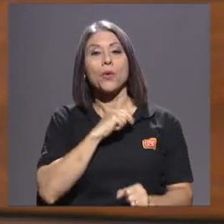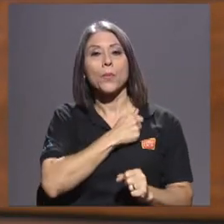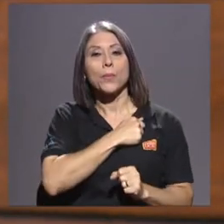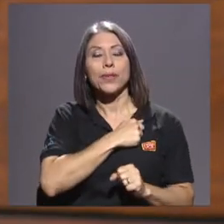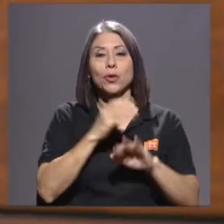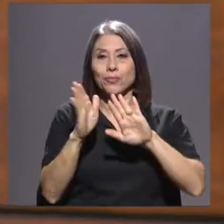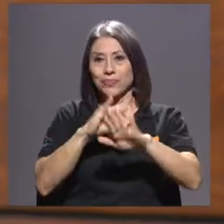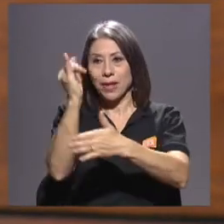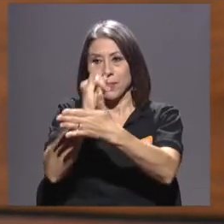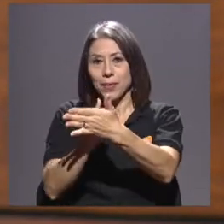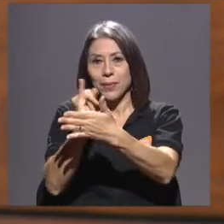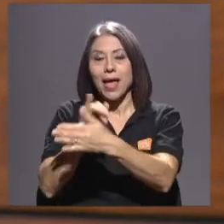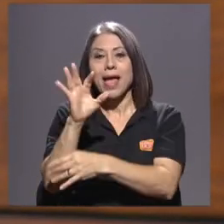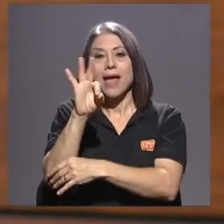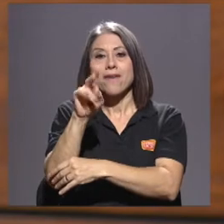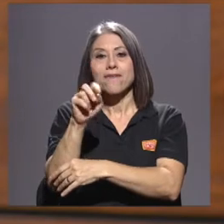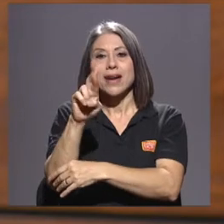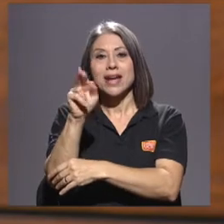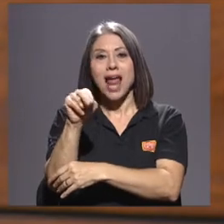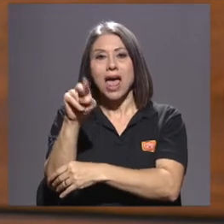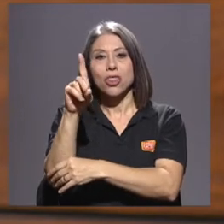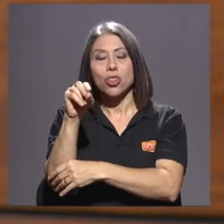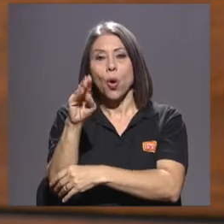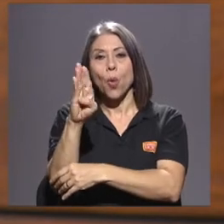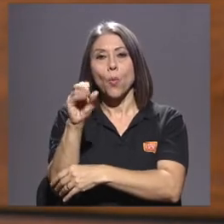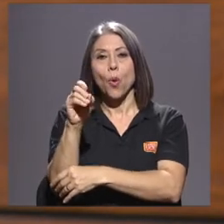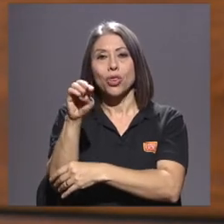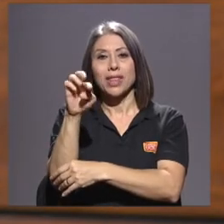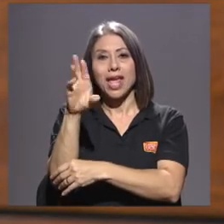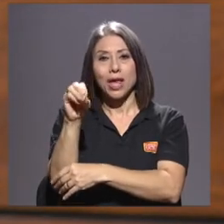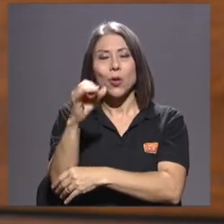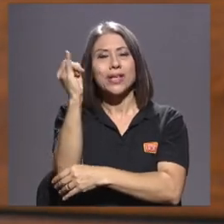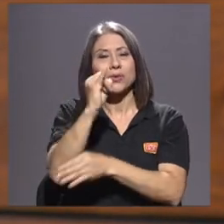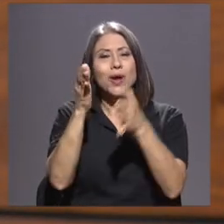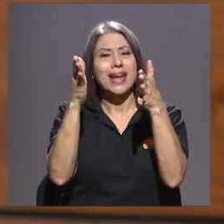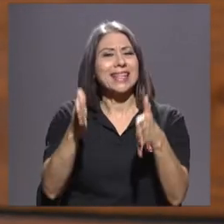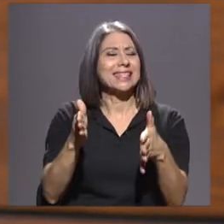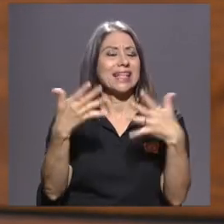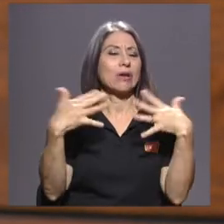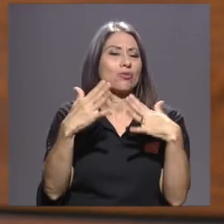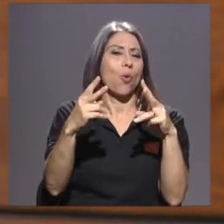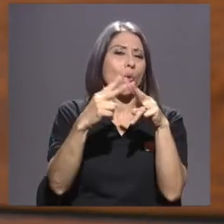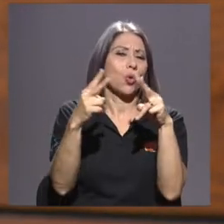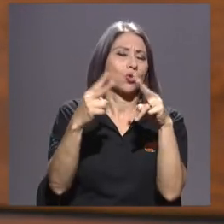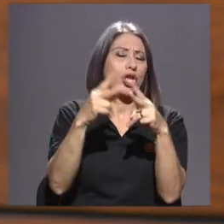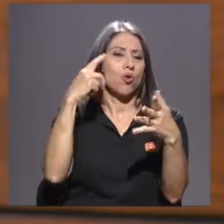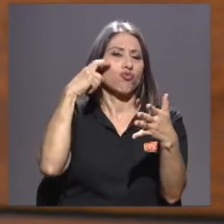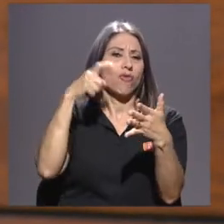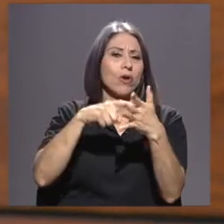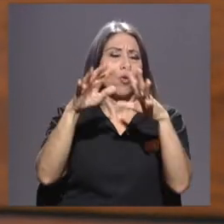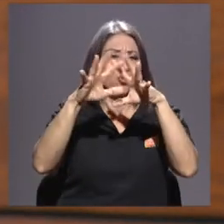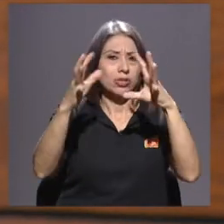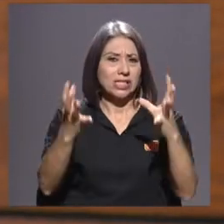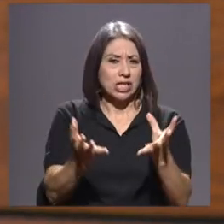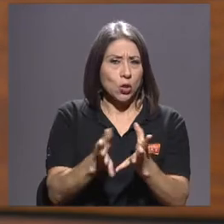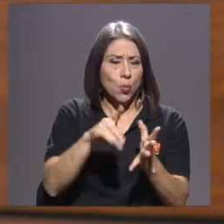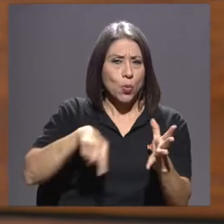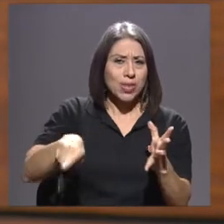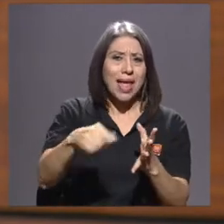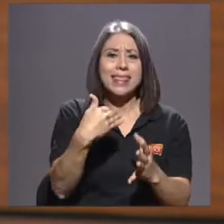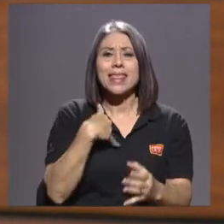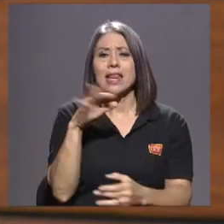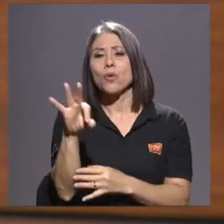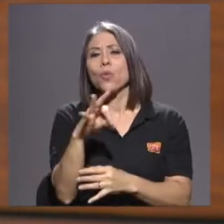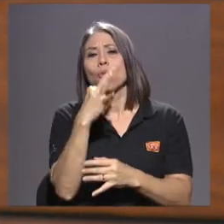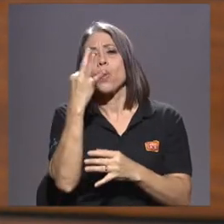mundialmente conocido, sobre todo porque tiene un estilo fácilmente reconocible de